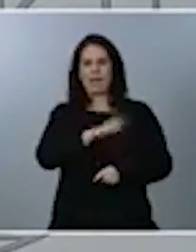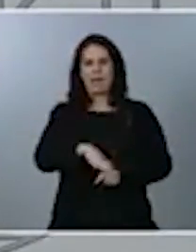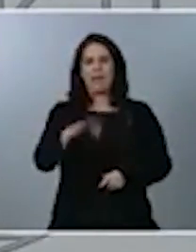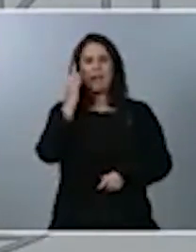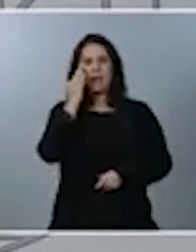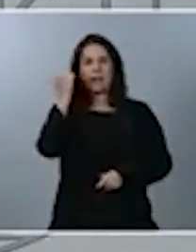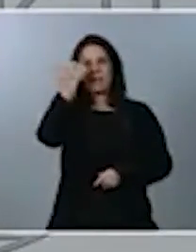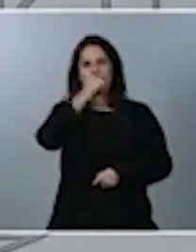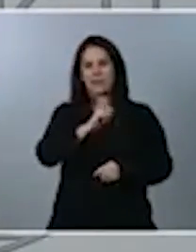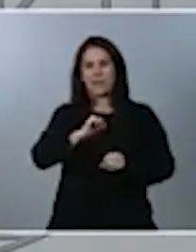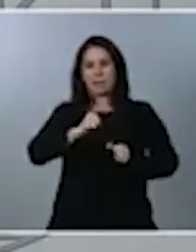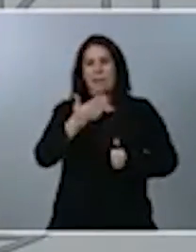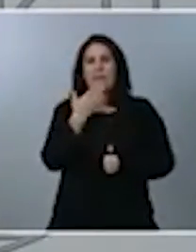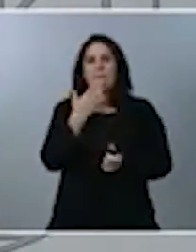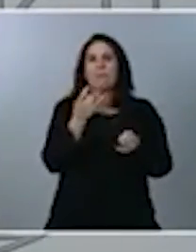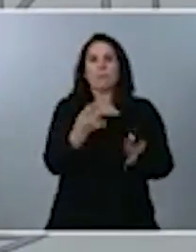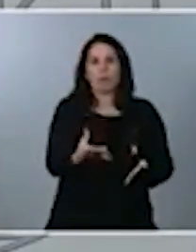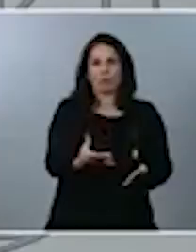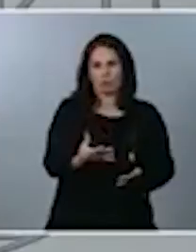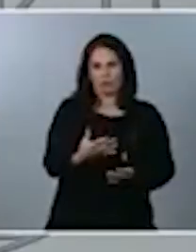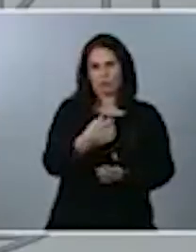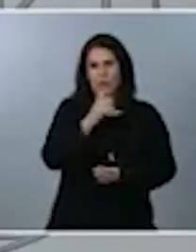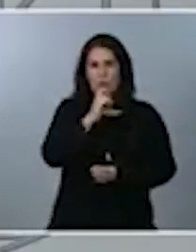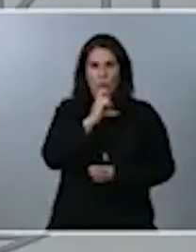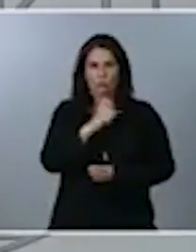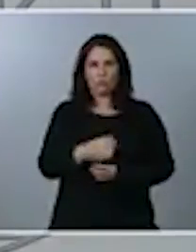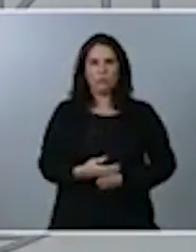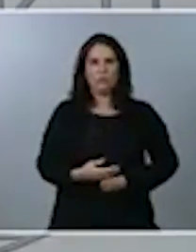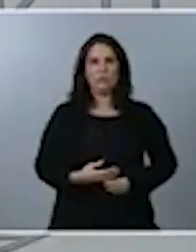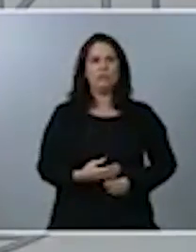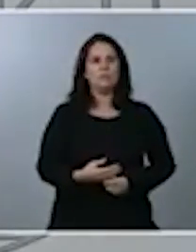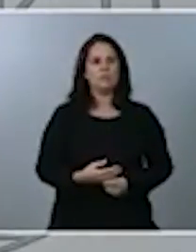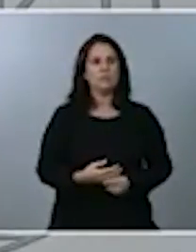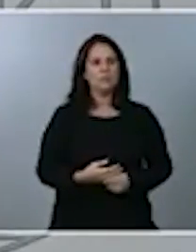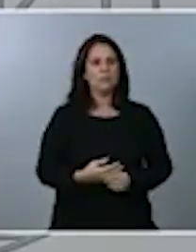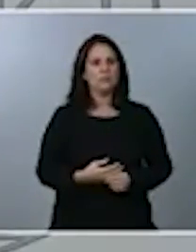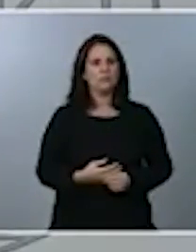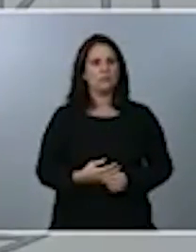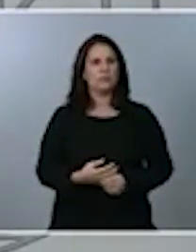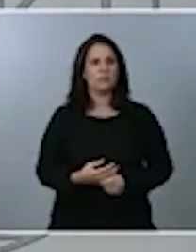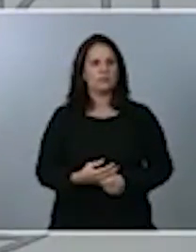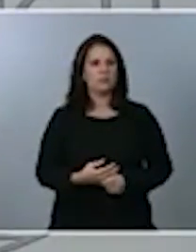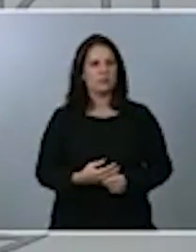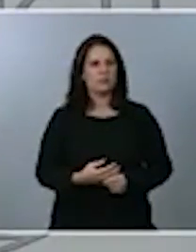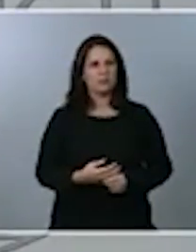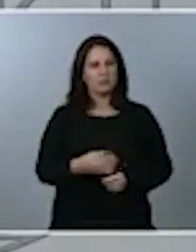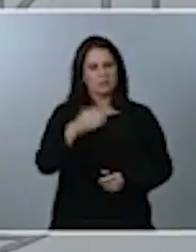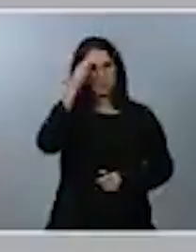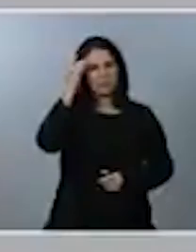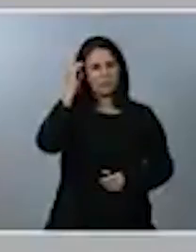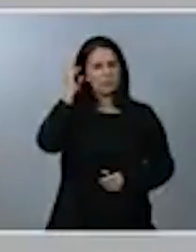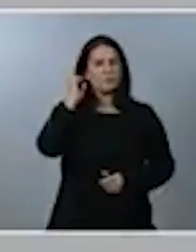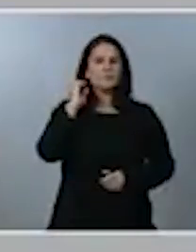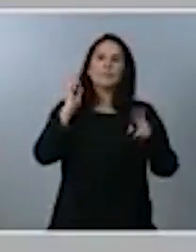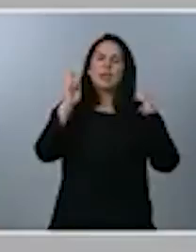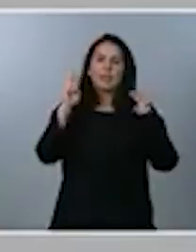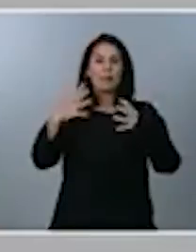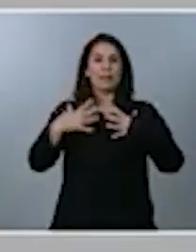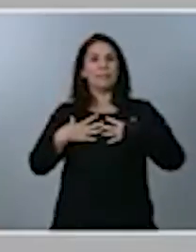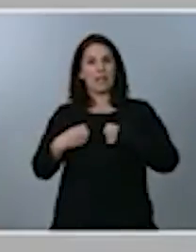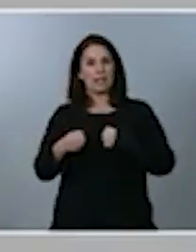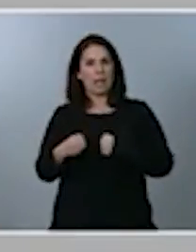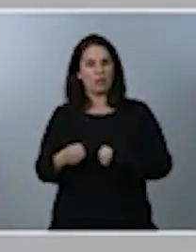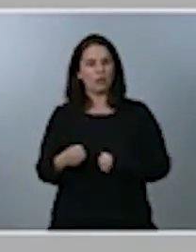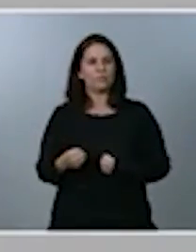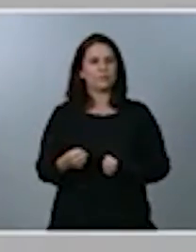en edades tempranas. Me quiero detener en el esfuerzo en relación con las materias sanitarias. Creo que todos y